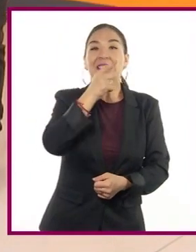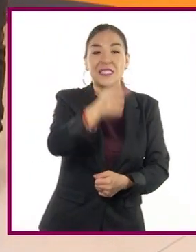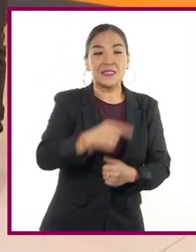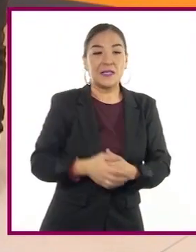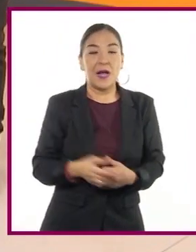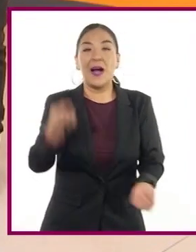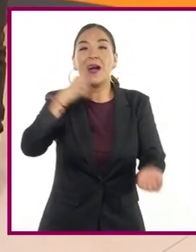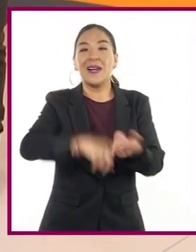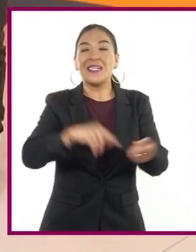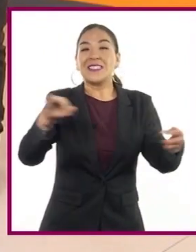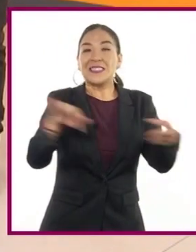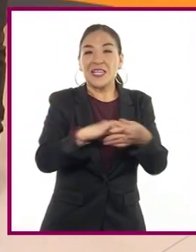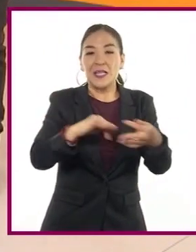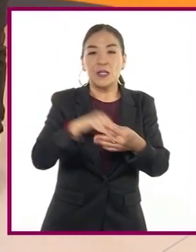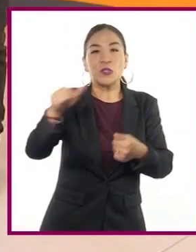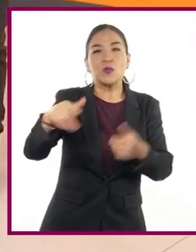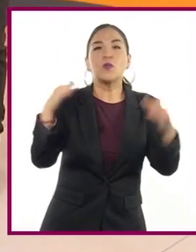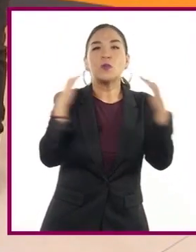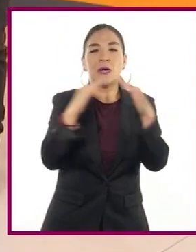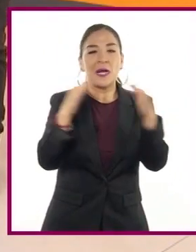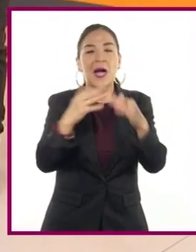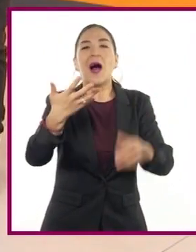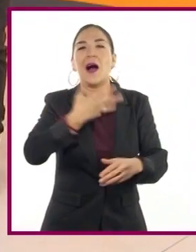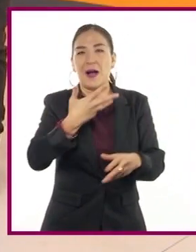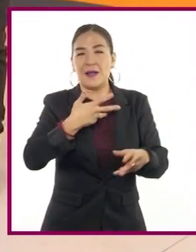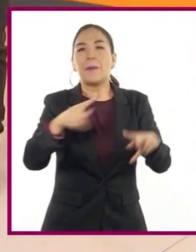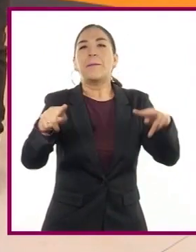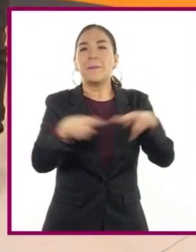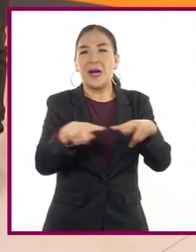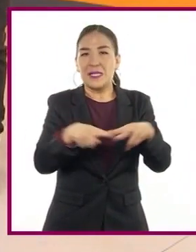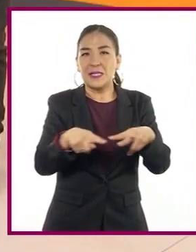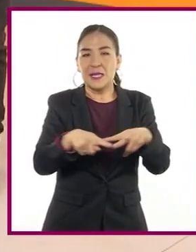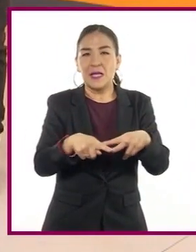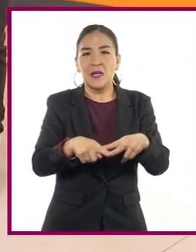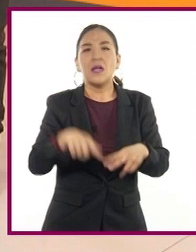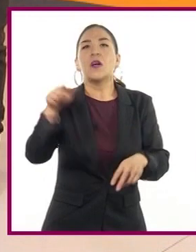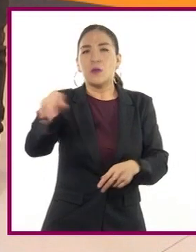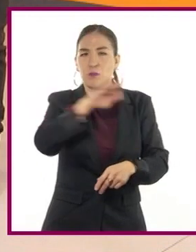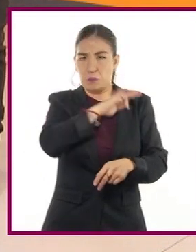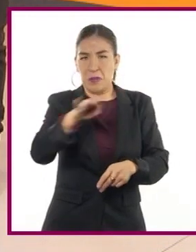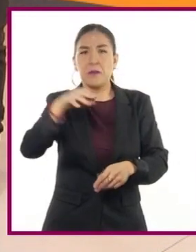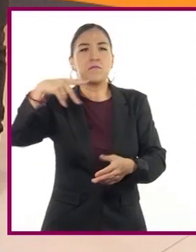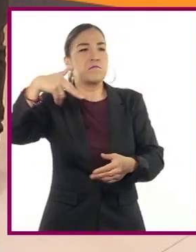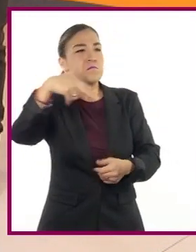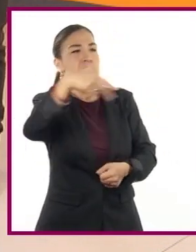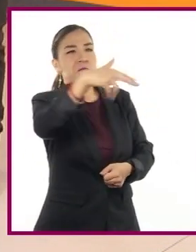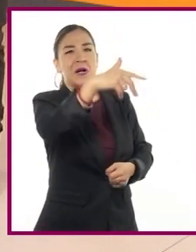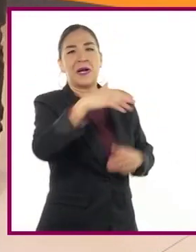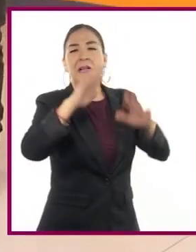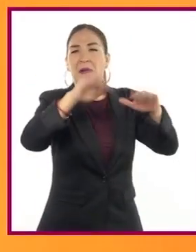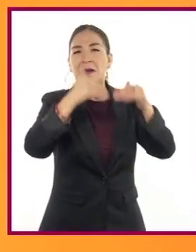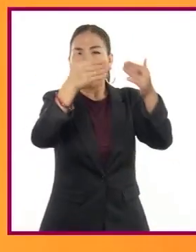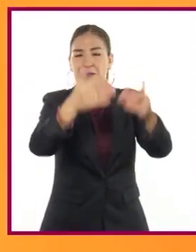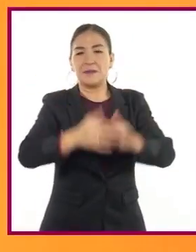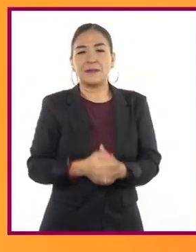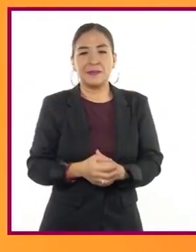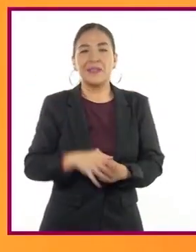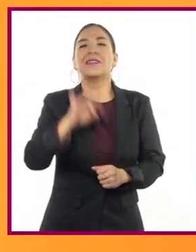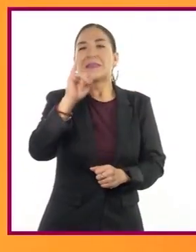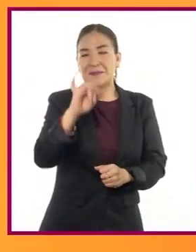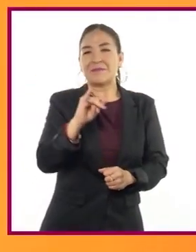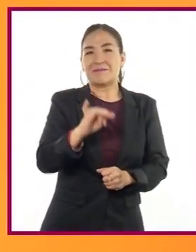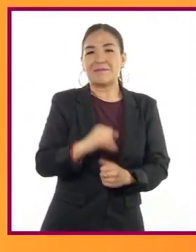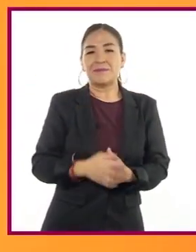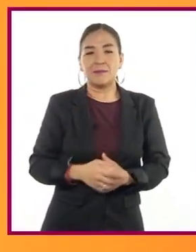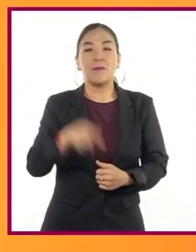cerca de su casa se encuentra un parque y que puede llegar caminando. Así es, Katy.